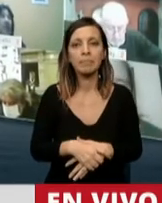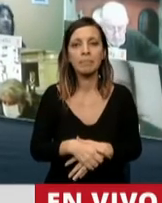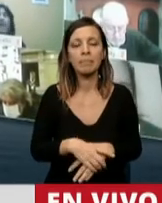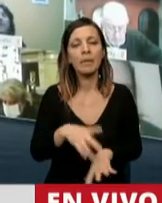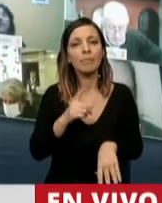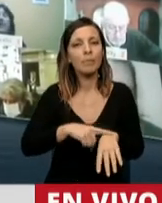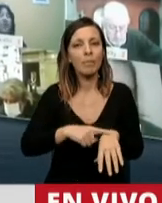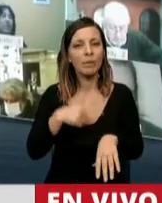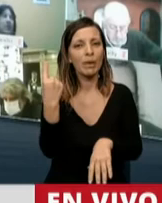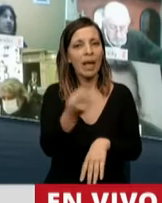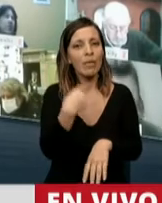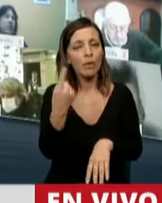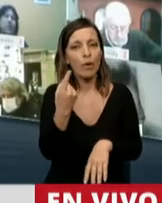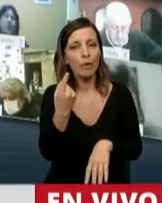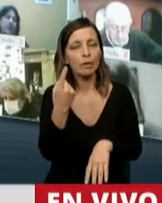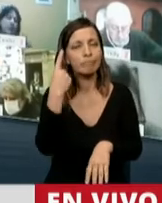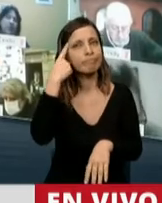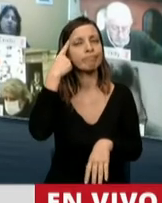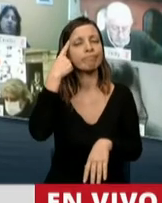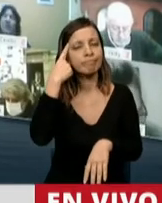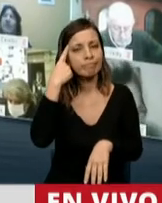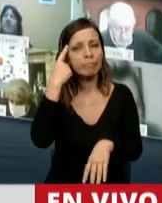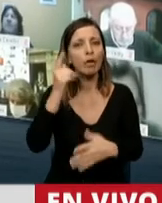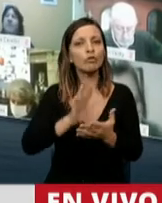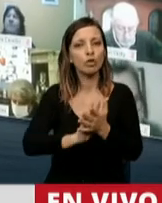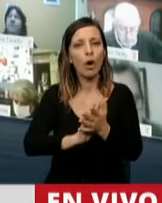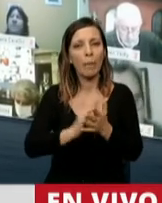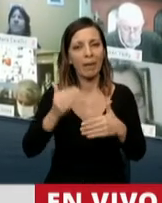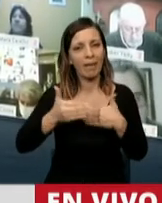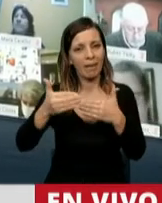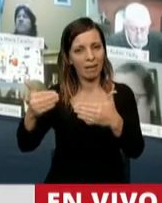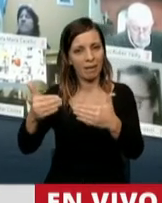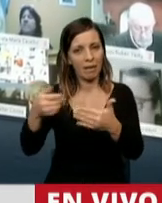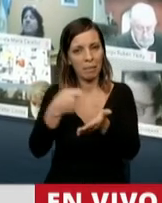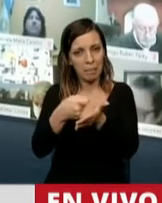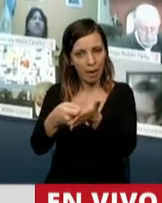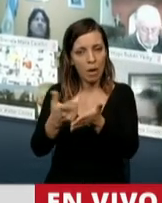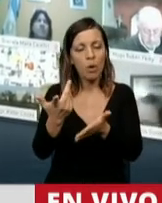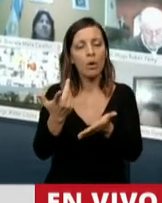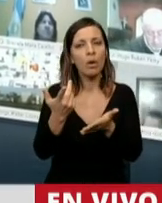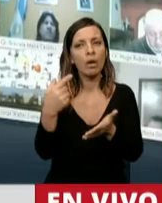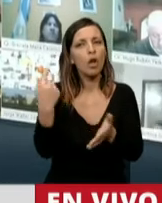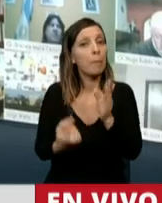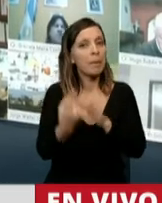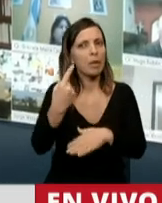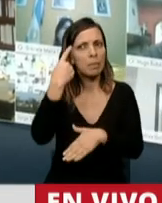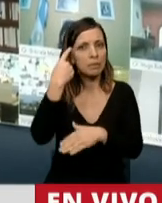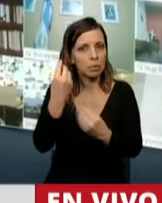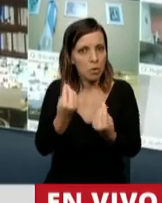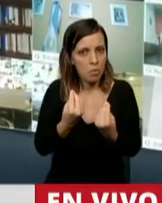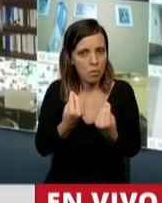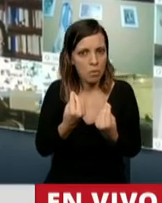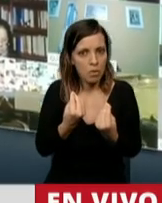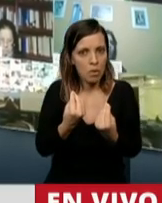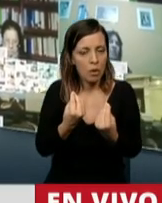se nos vino a la idea a la cabeza de la moratoria, lo primero que pensamos fue bueno, ¿cómo hacemos para premiar